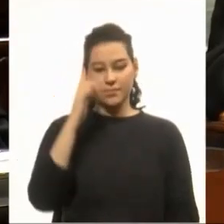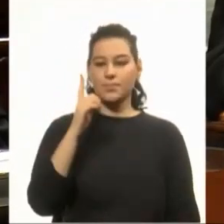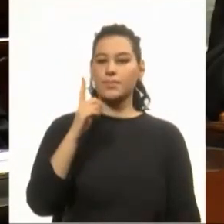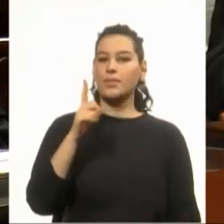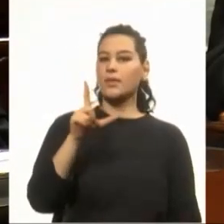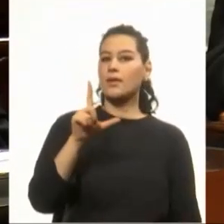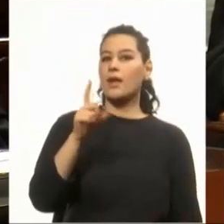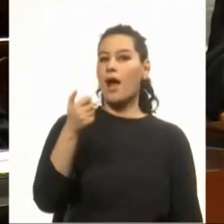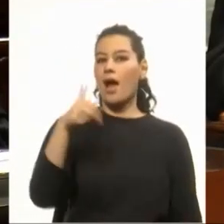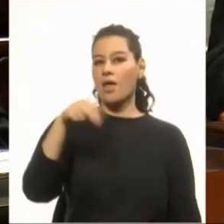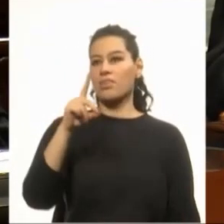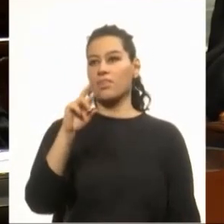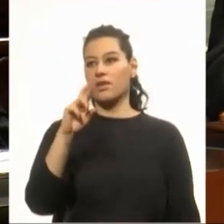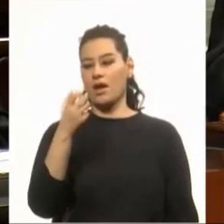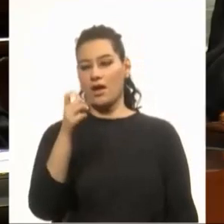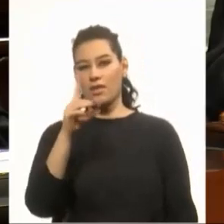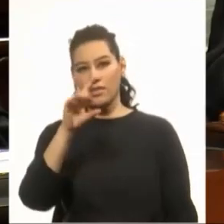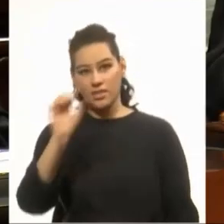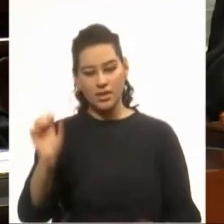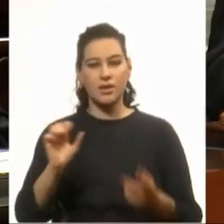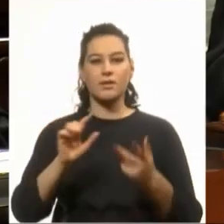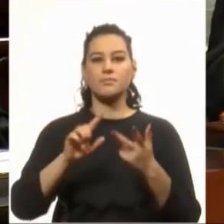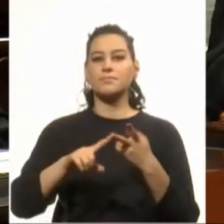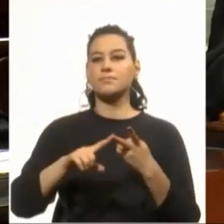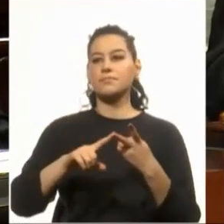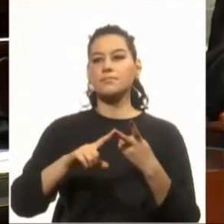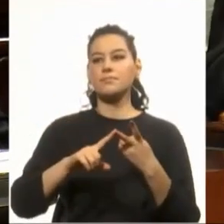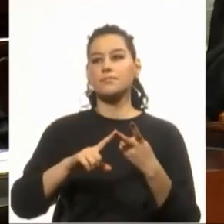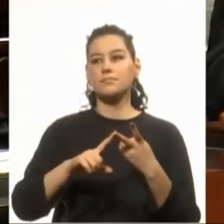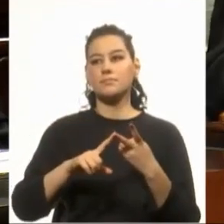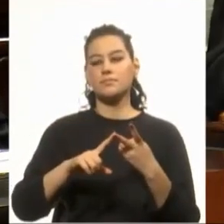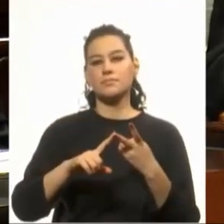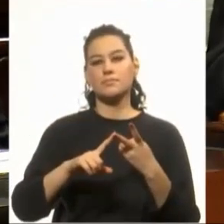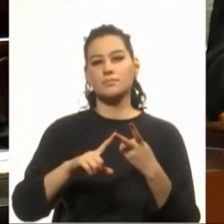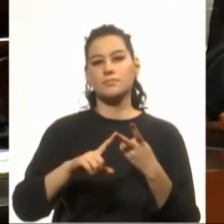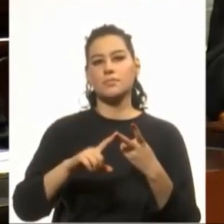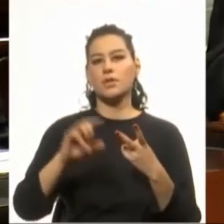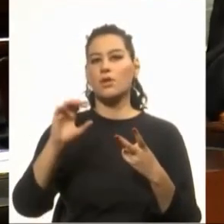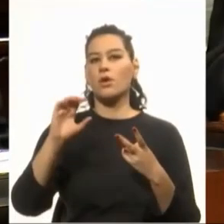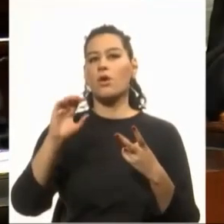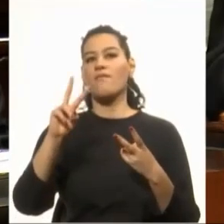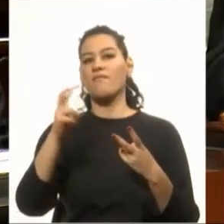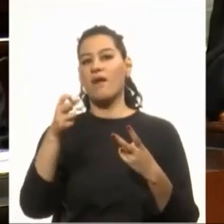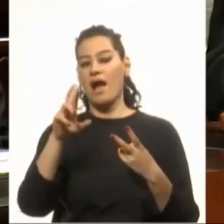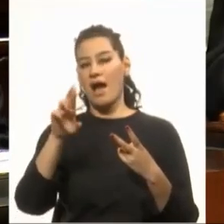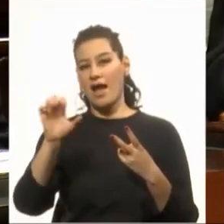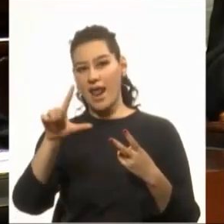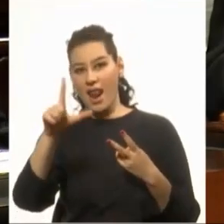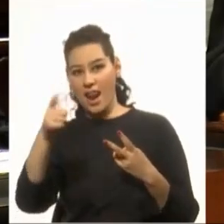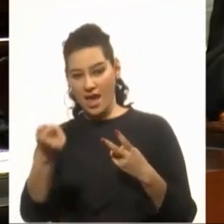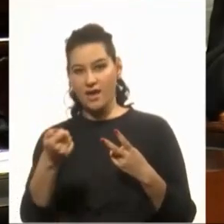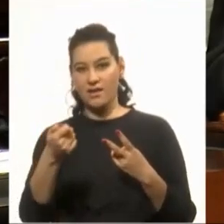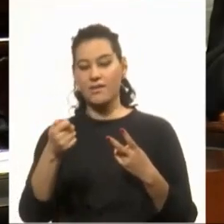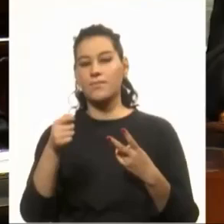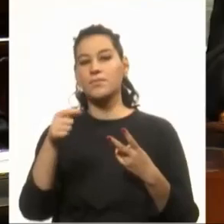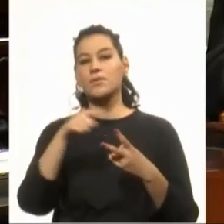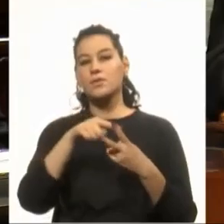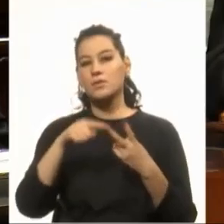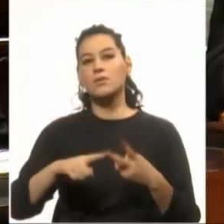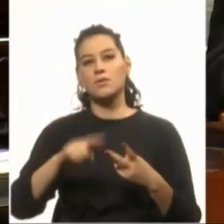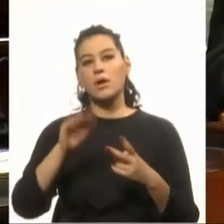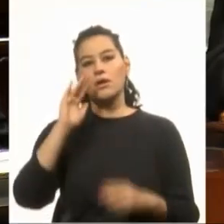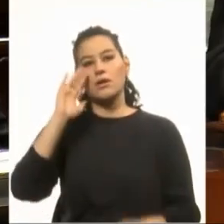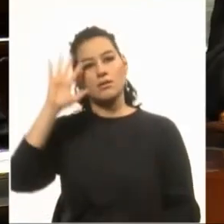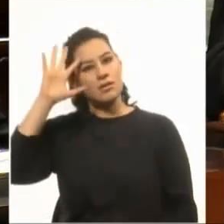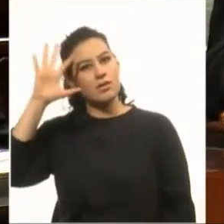José Leandro Andrade, y quizás al más grande de todos, Obdulio Varela. No podemos dejar de